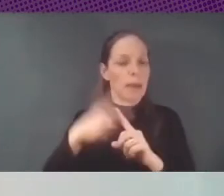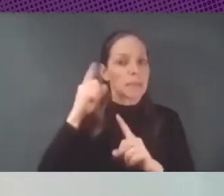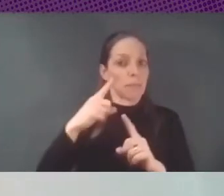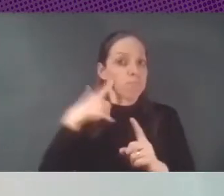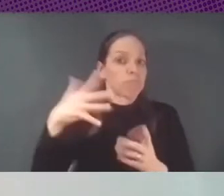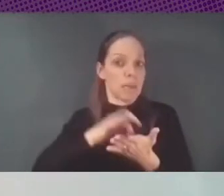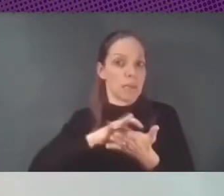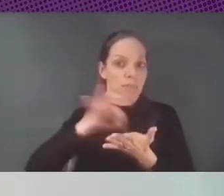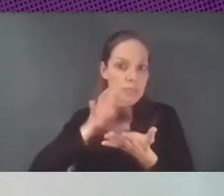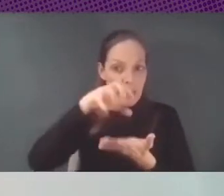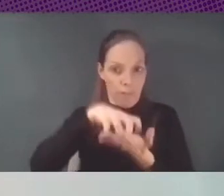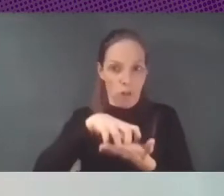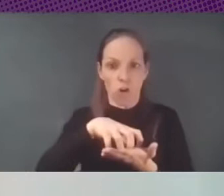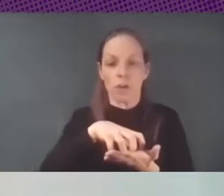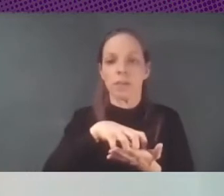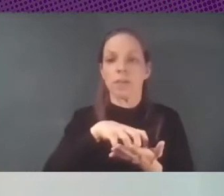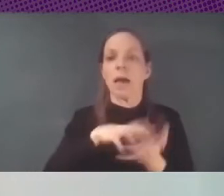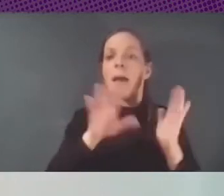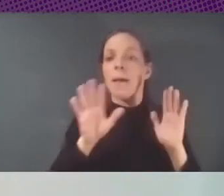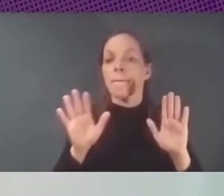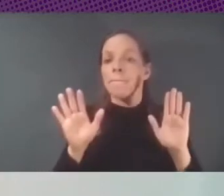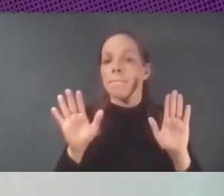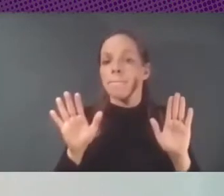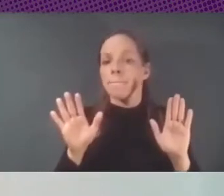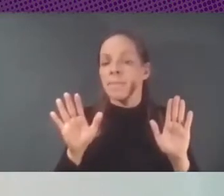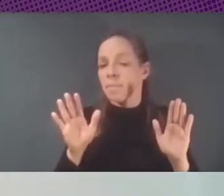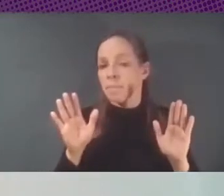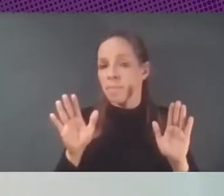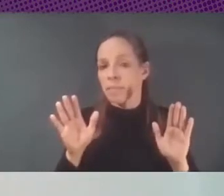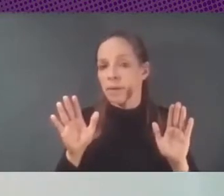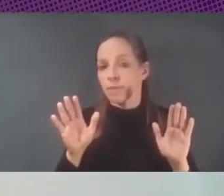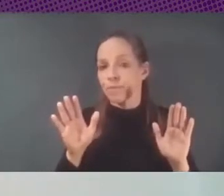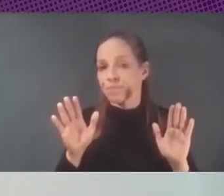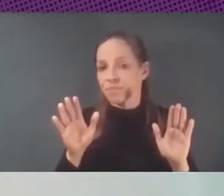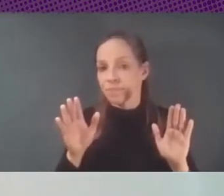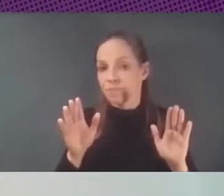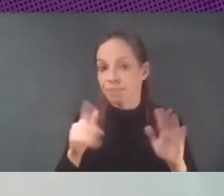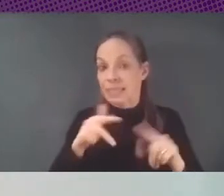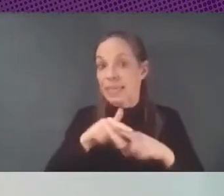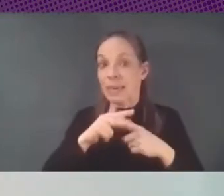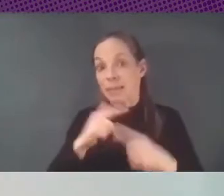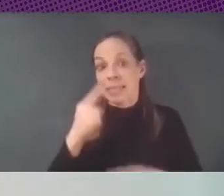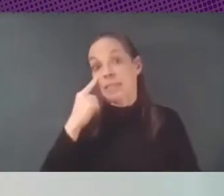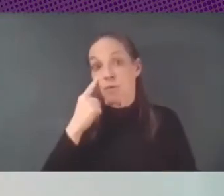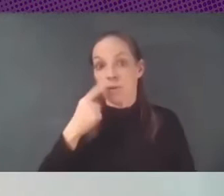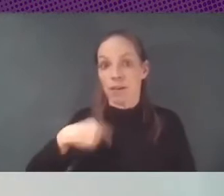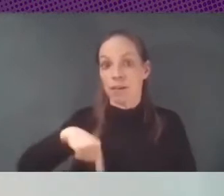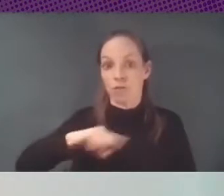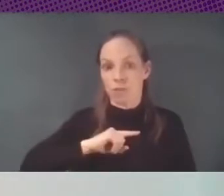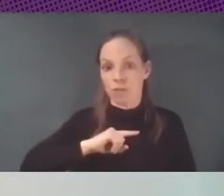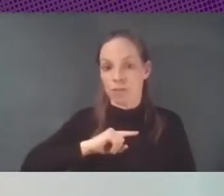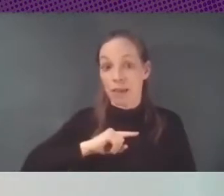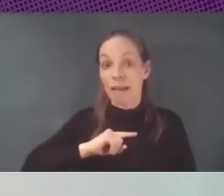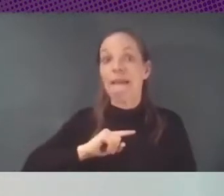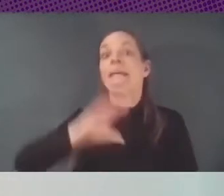momento en el que muchas de las mayores herramientas de espionaje que tenemos tienen grandes componentes de software